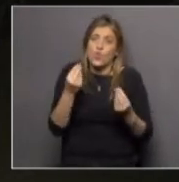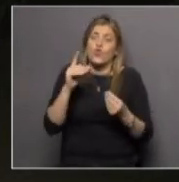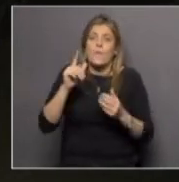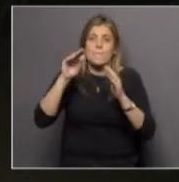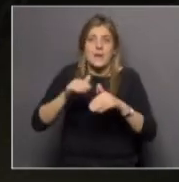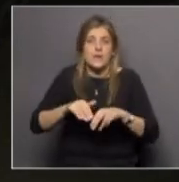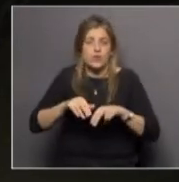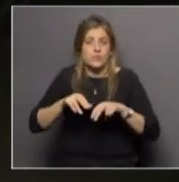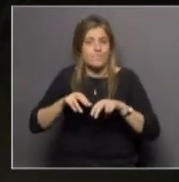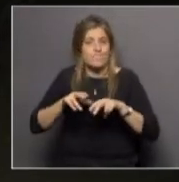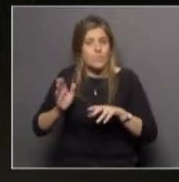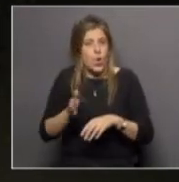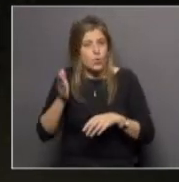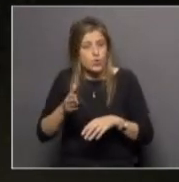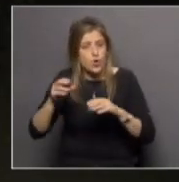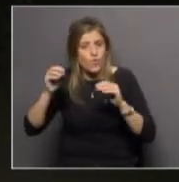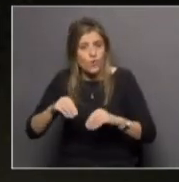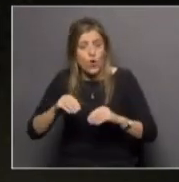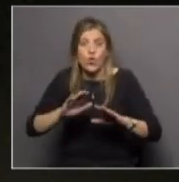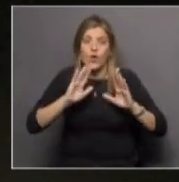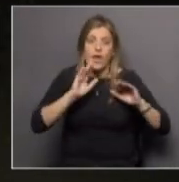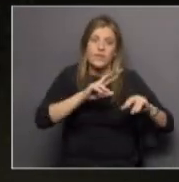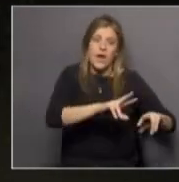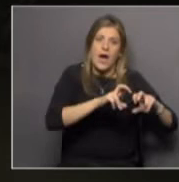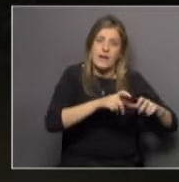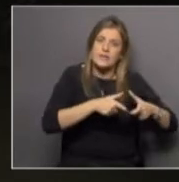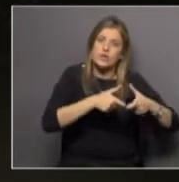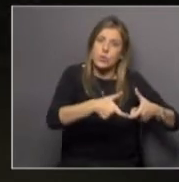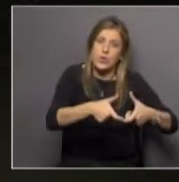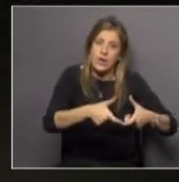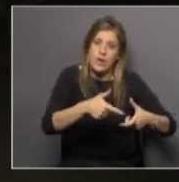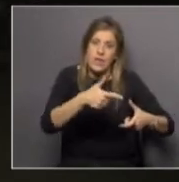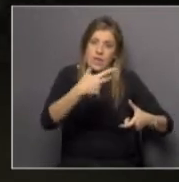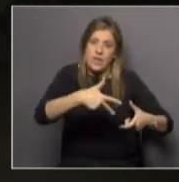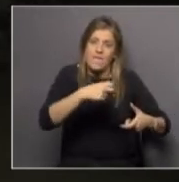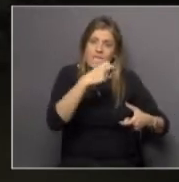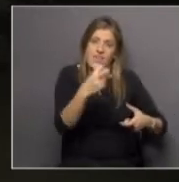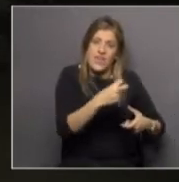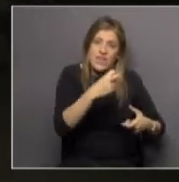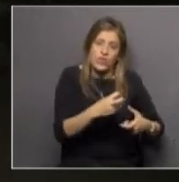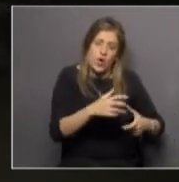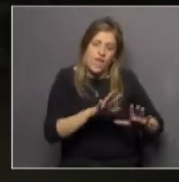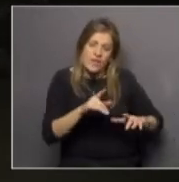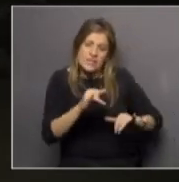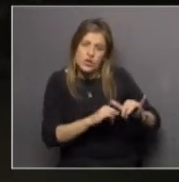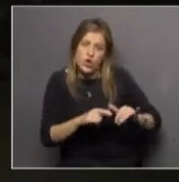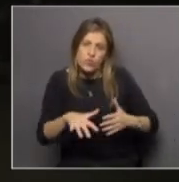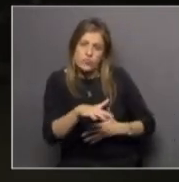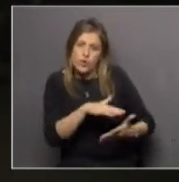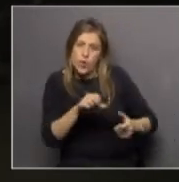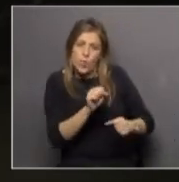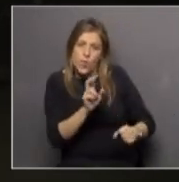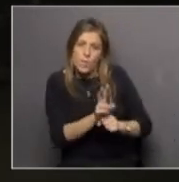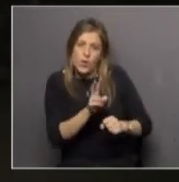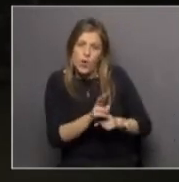adelante en un túnel de viento como este y analizar entonces formas de proteger o